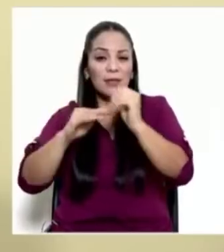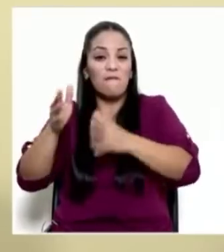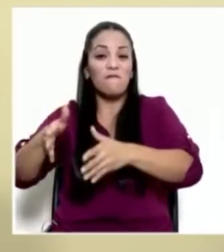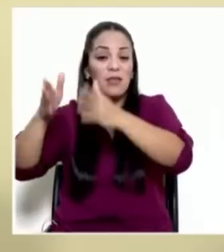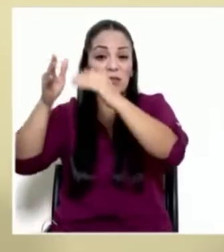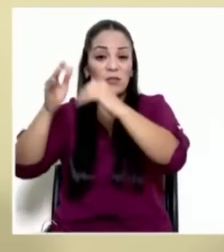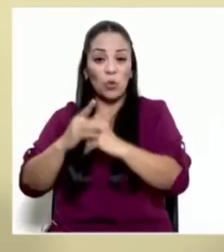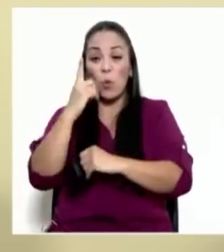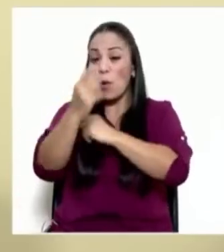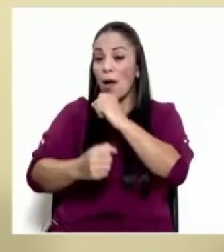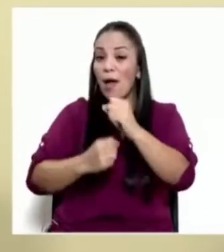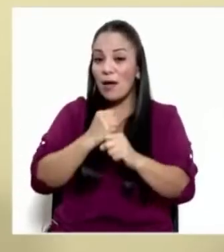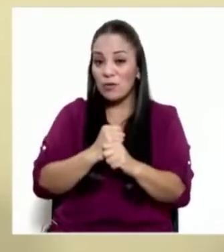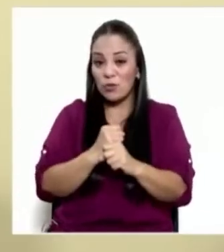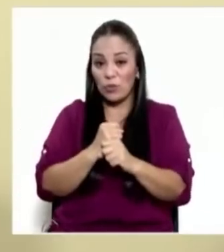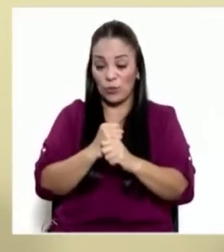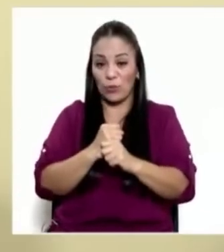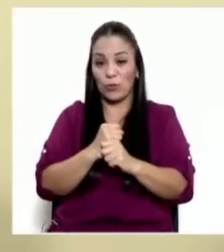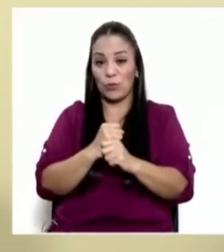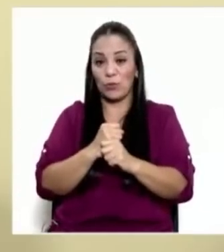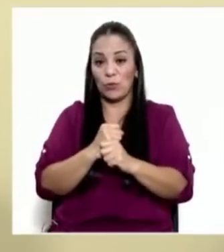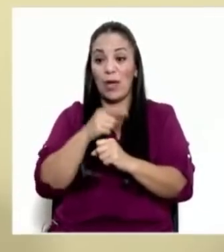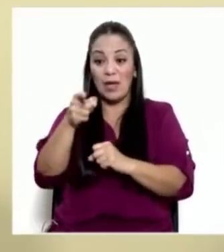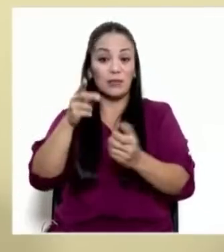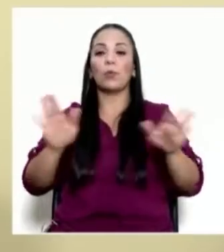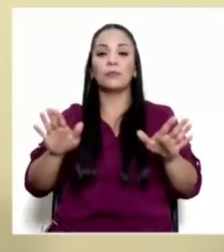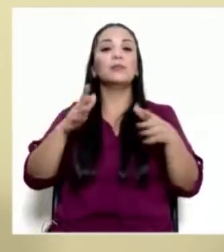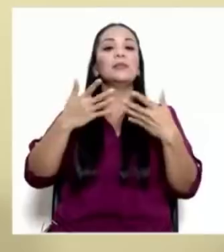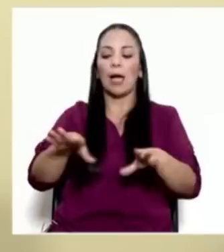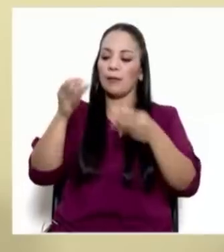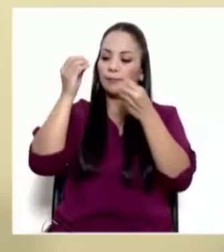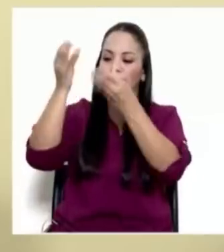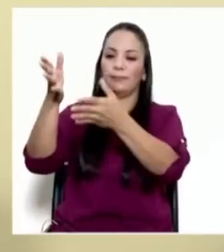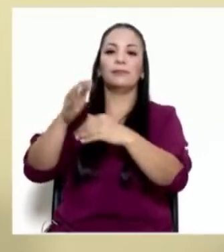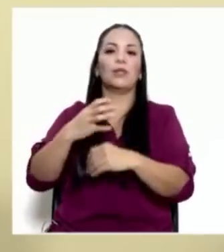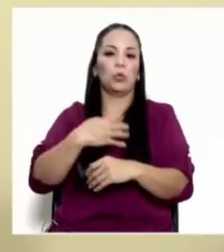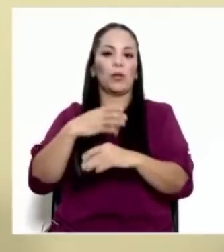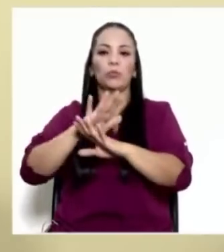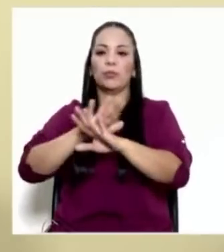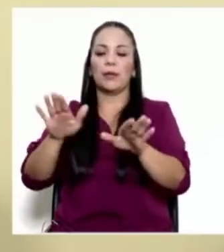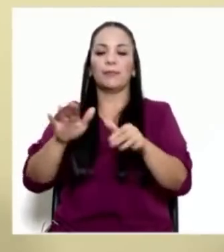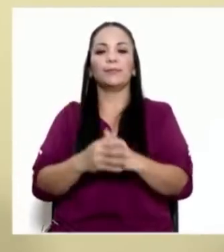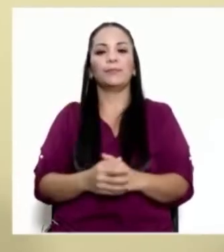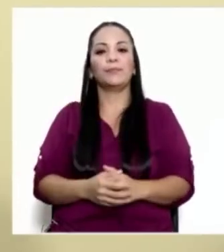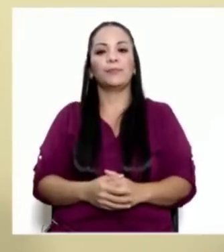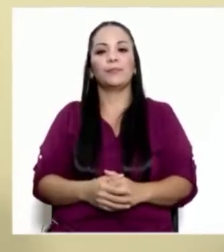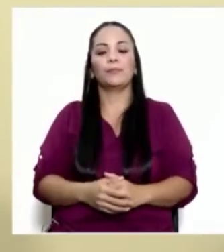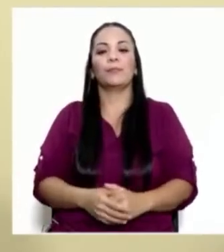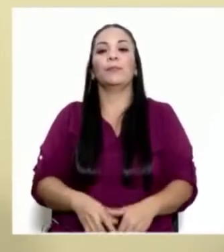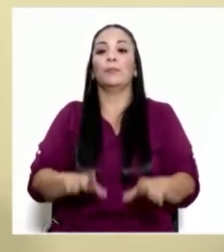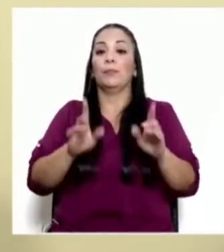por año. Ese contrato se acabó. También el MEP